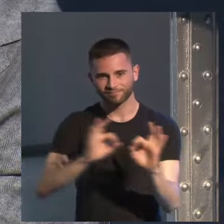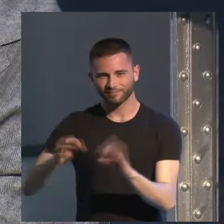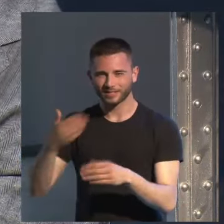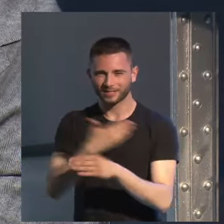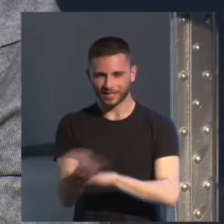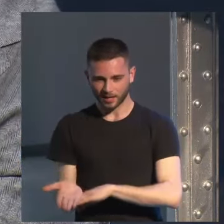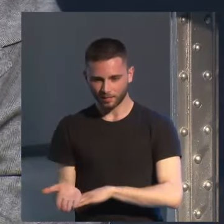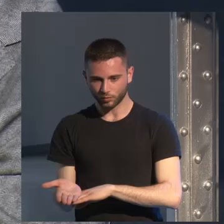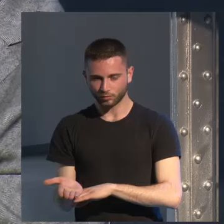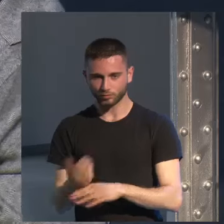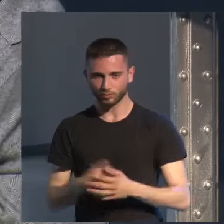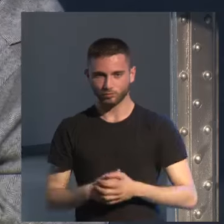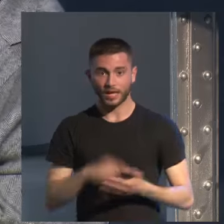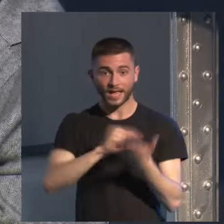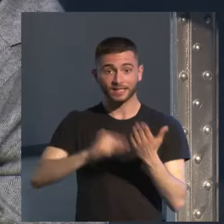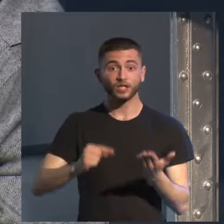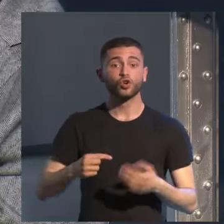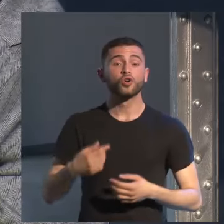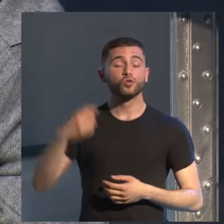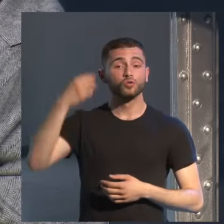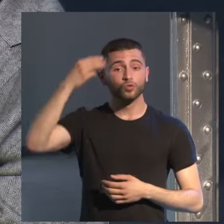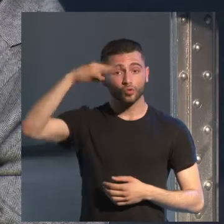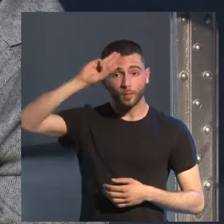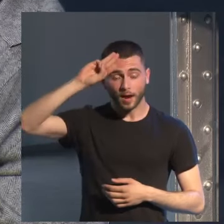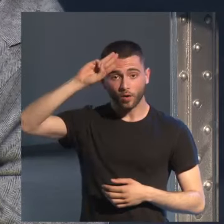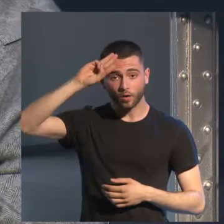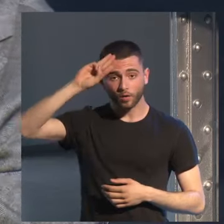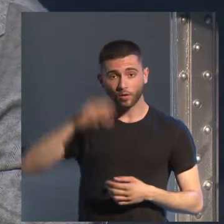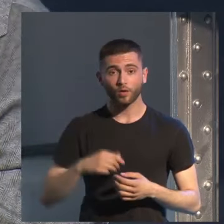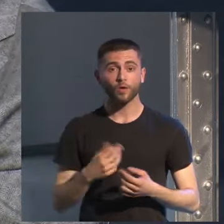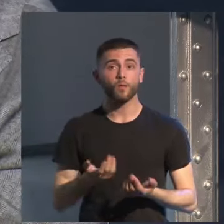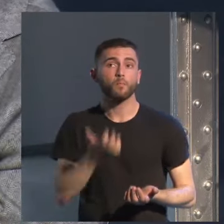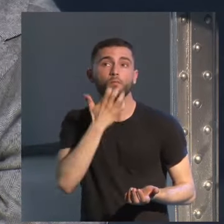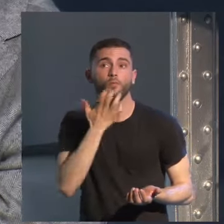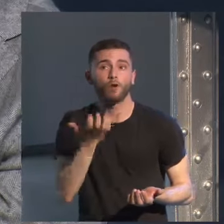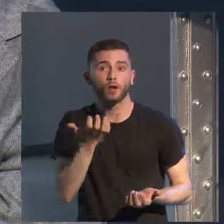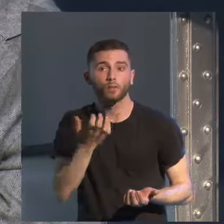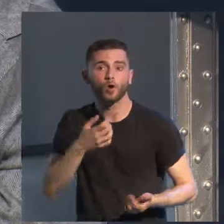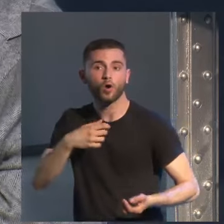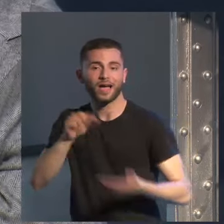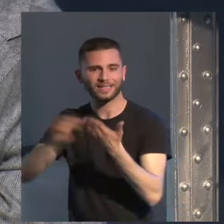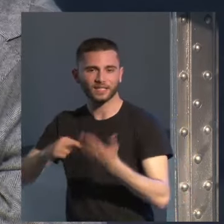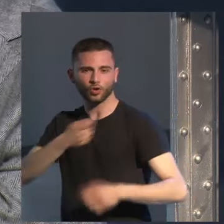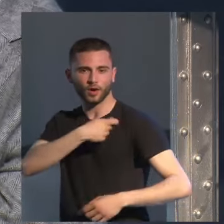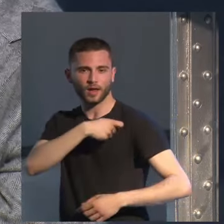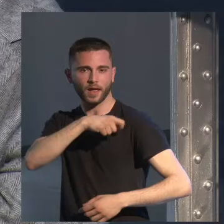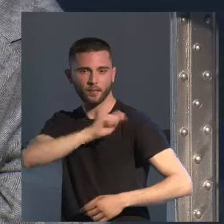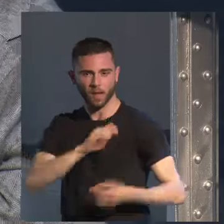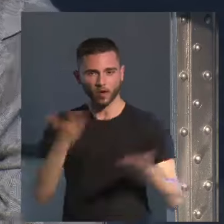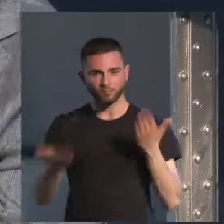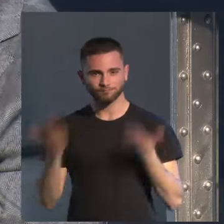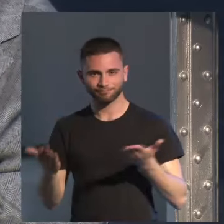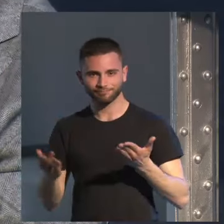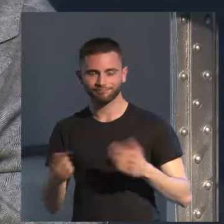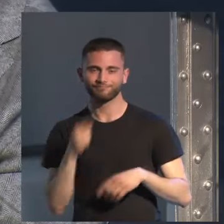El escritor cubano con respecto por ejemplo a un escritor español juega con